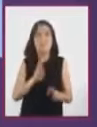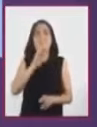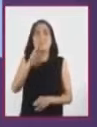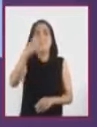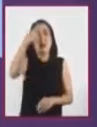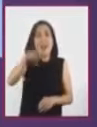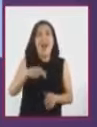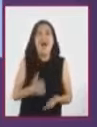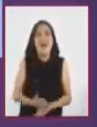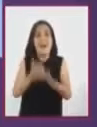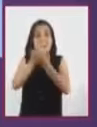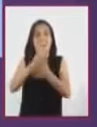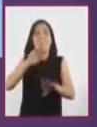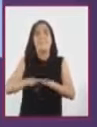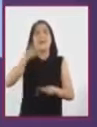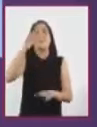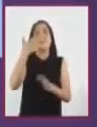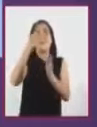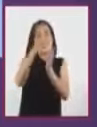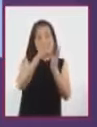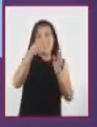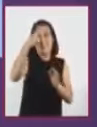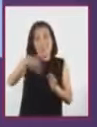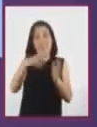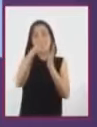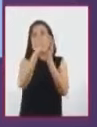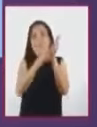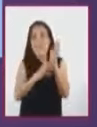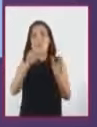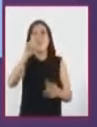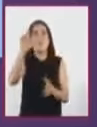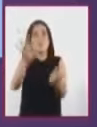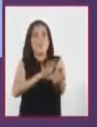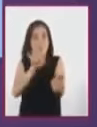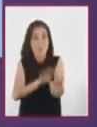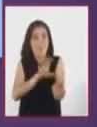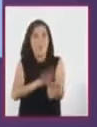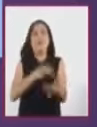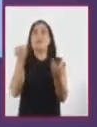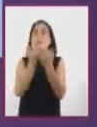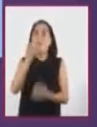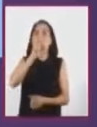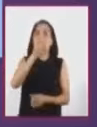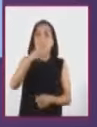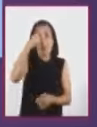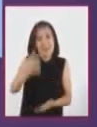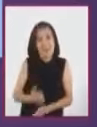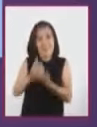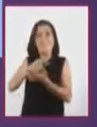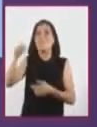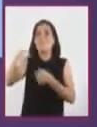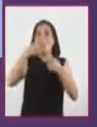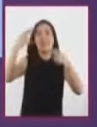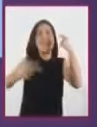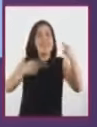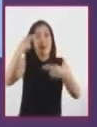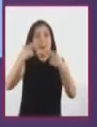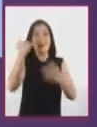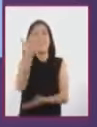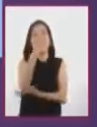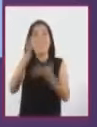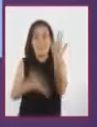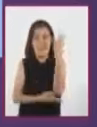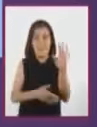la búsqueda de nuevas energías que sean amables con el medio ambiente y que, a su vez, orienten al desarrollo de los